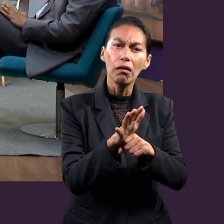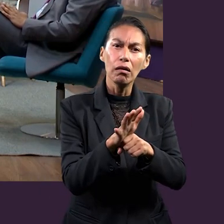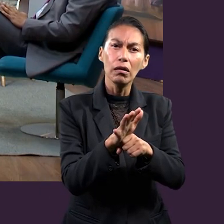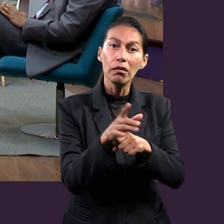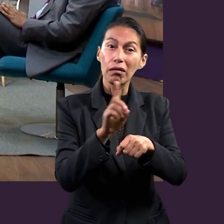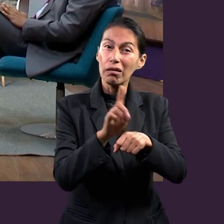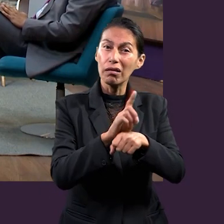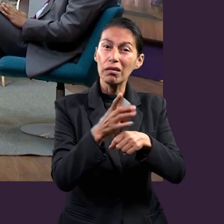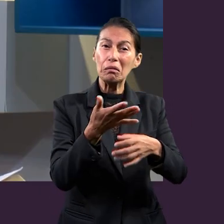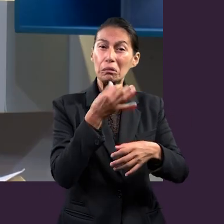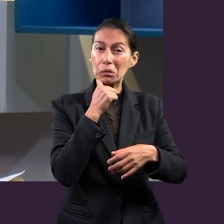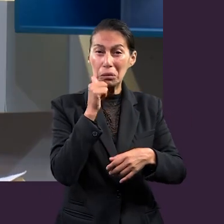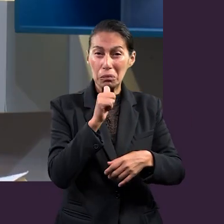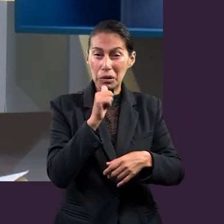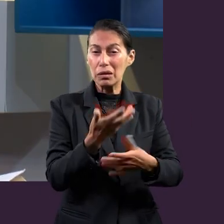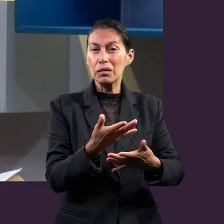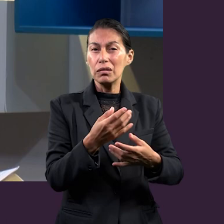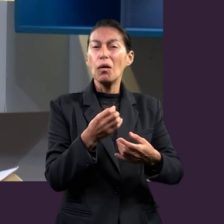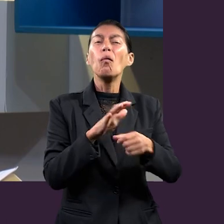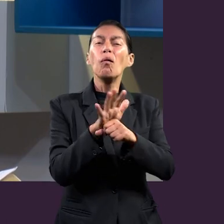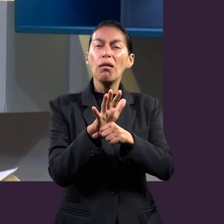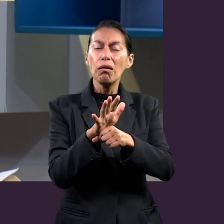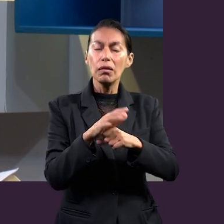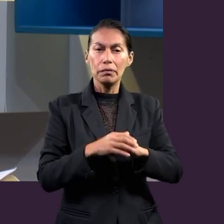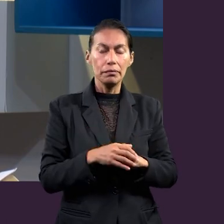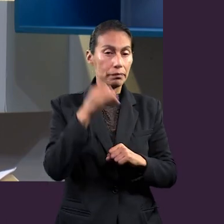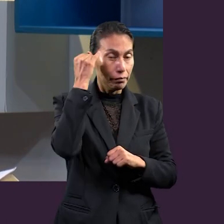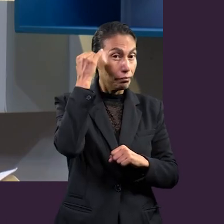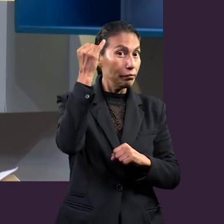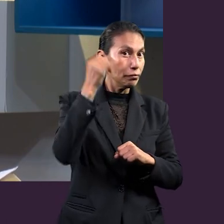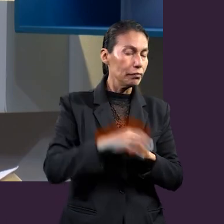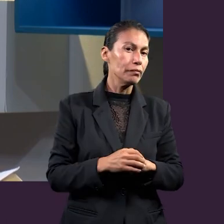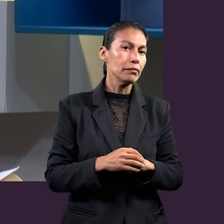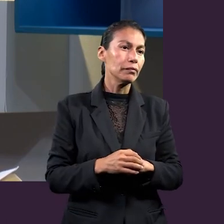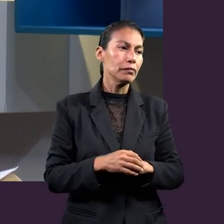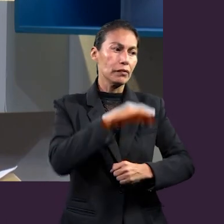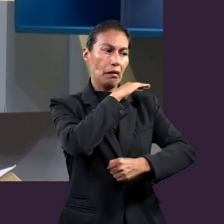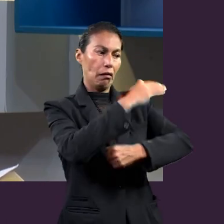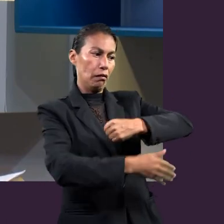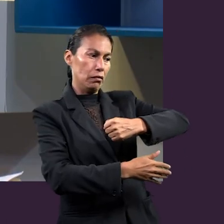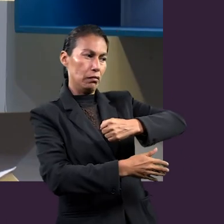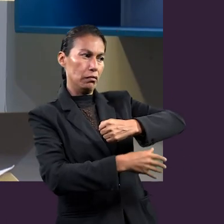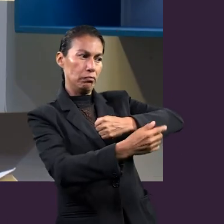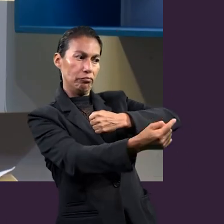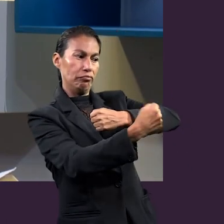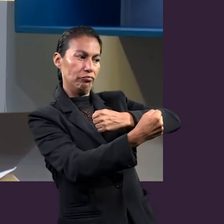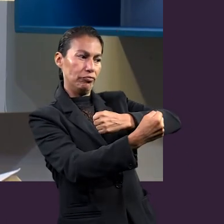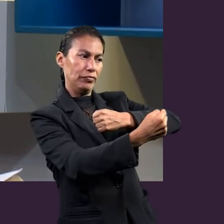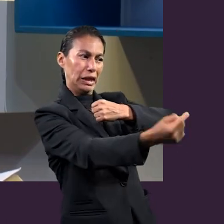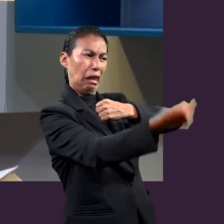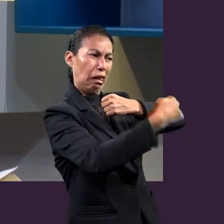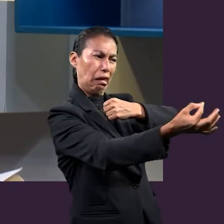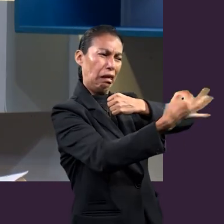encendidos puede estar lanzando Satanás contra nosotros cada día? Ideas.